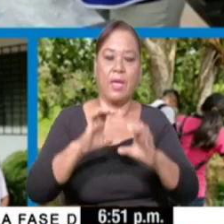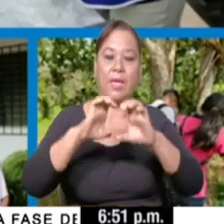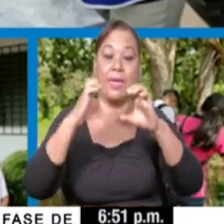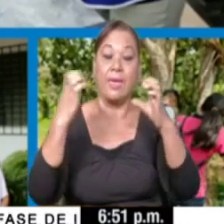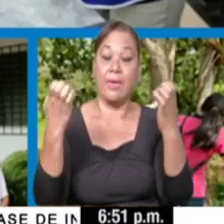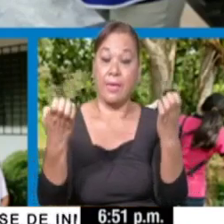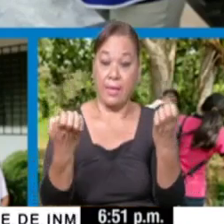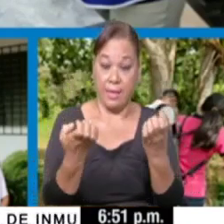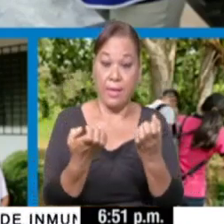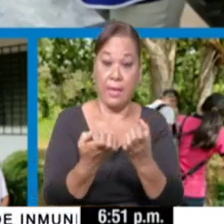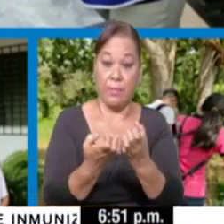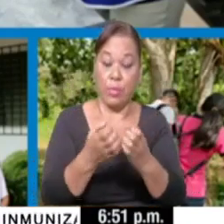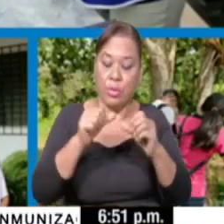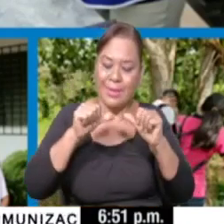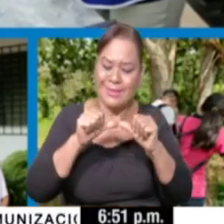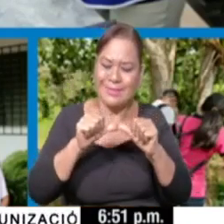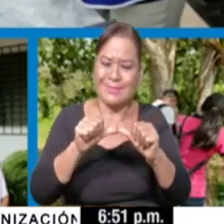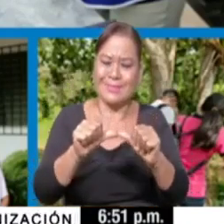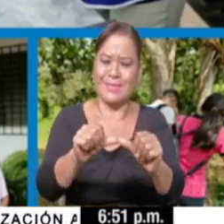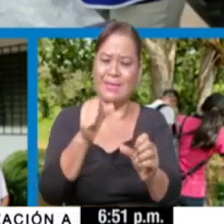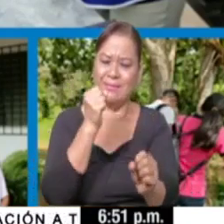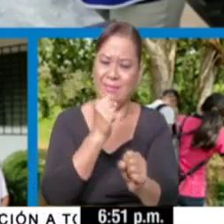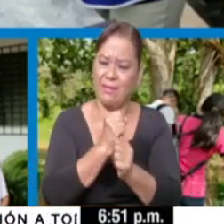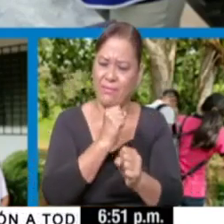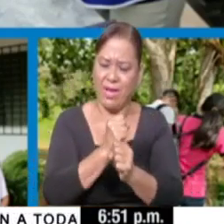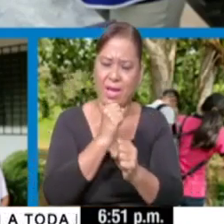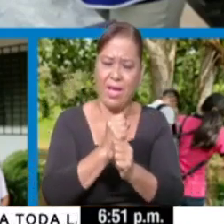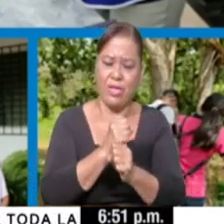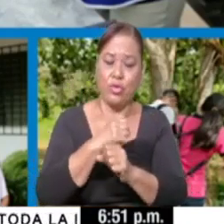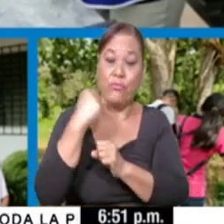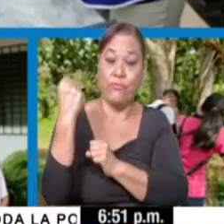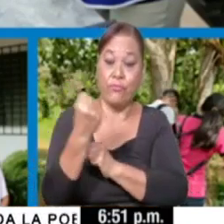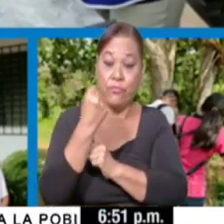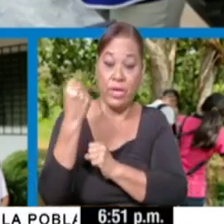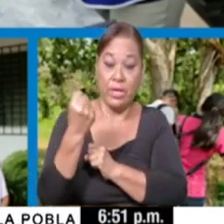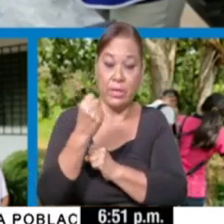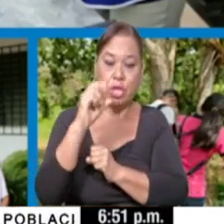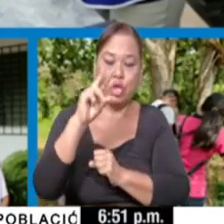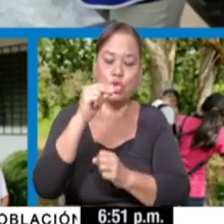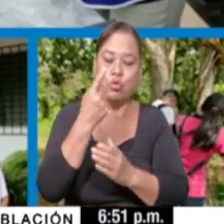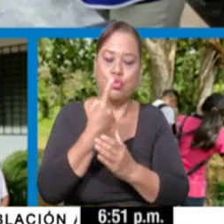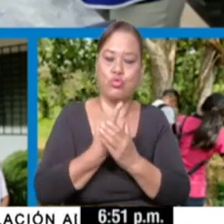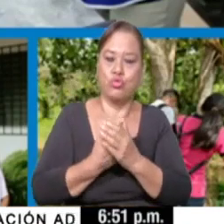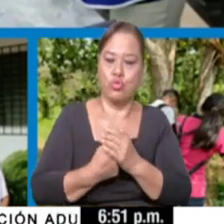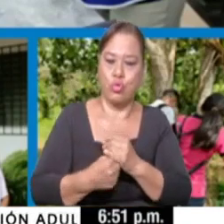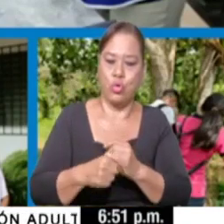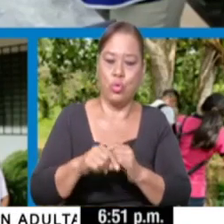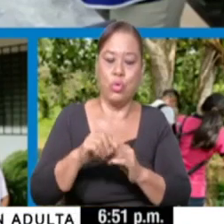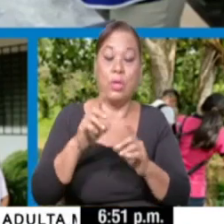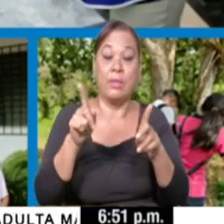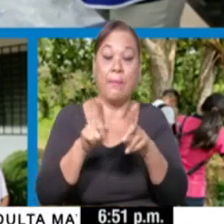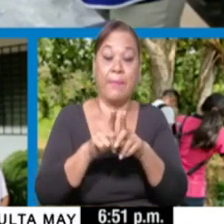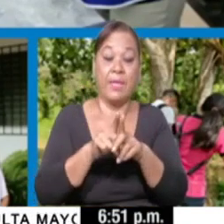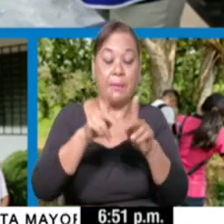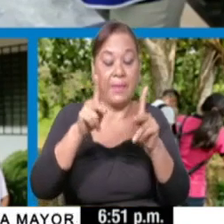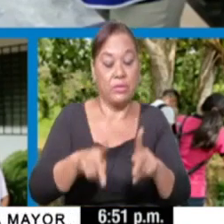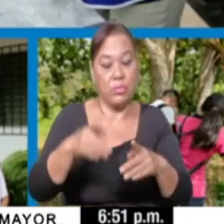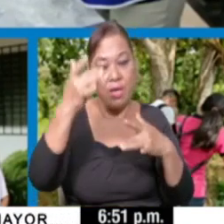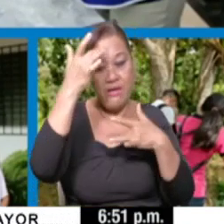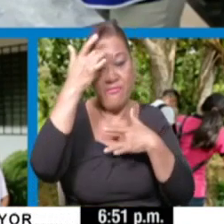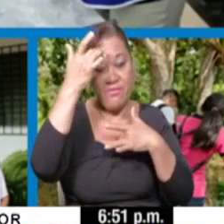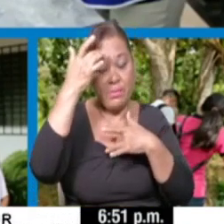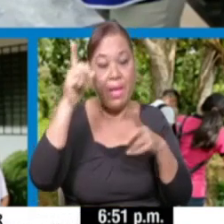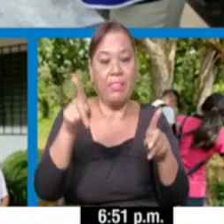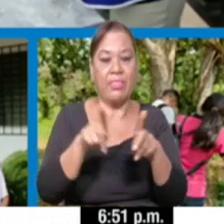equipos de trazabilidad que mantienen la estabilidad de esto, de no solamente de los pacientes, sino también de los contactos, importante para